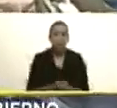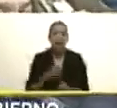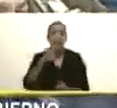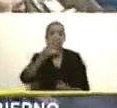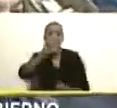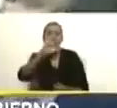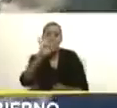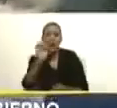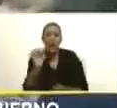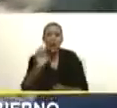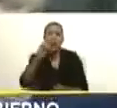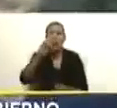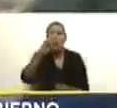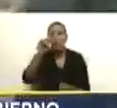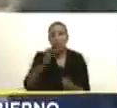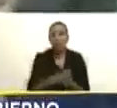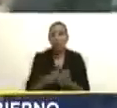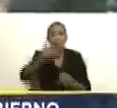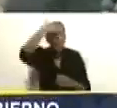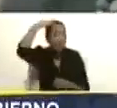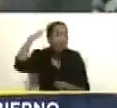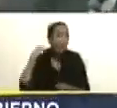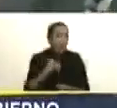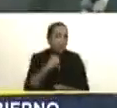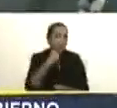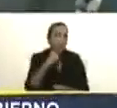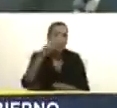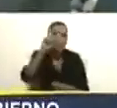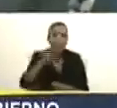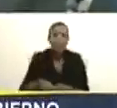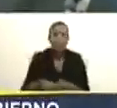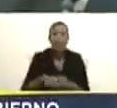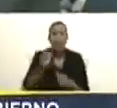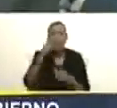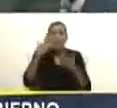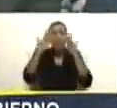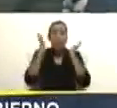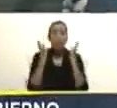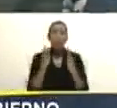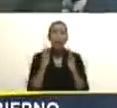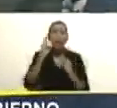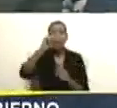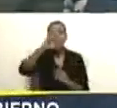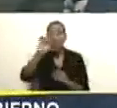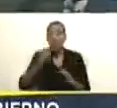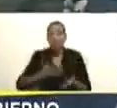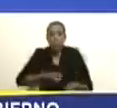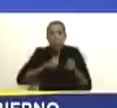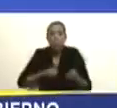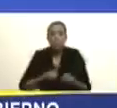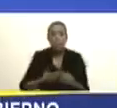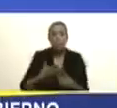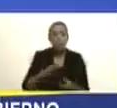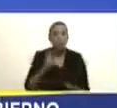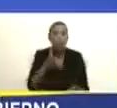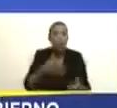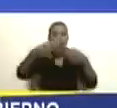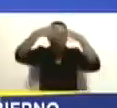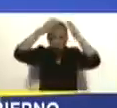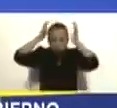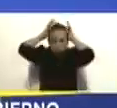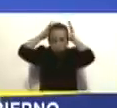Urdaneta, por Francisco de Miranda, por Ana María Campos, por Juana Ramírez la Avanzadora,